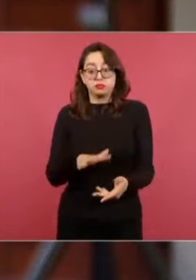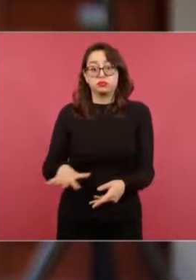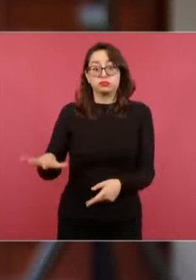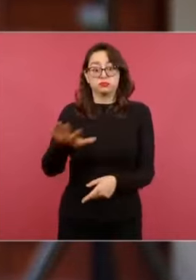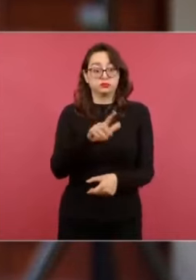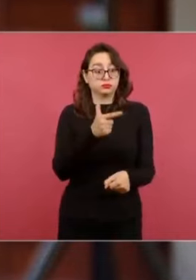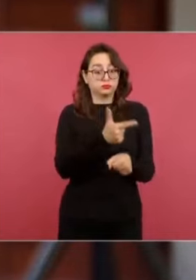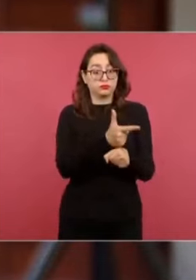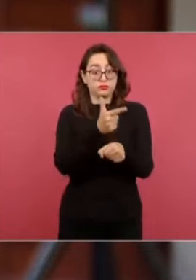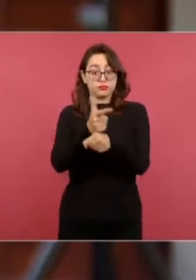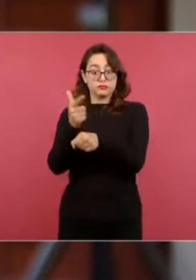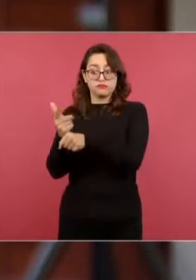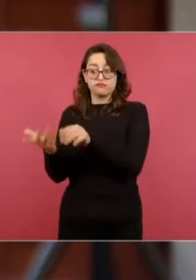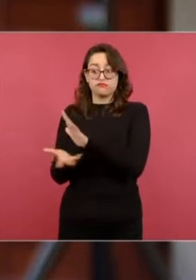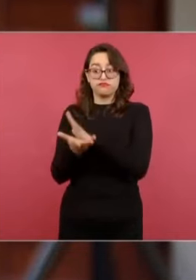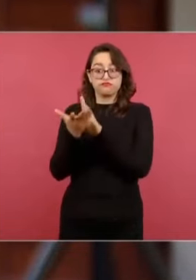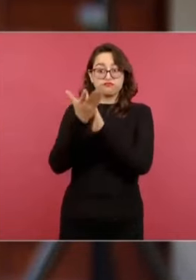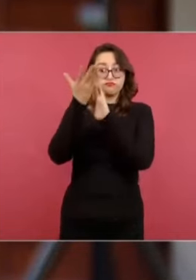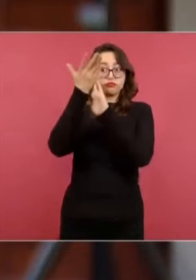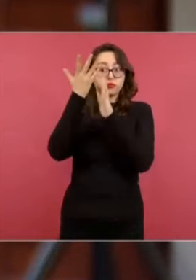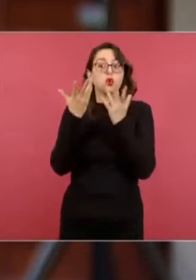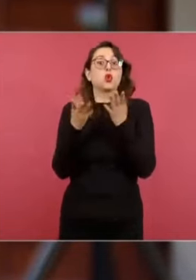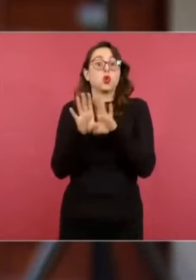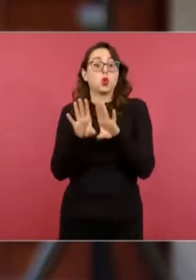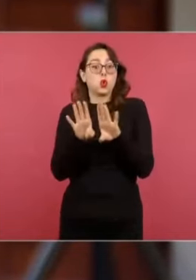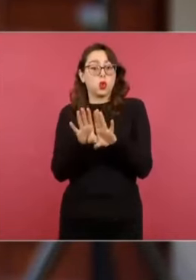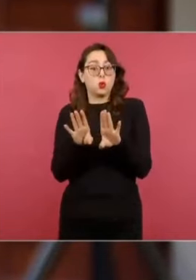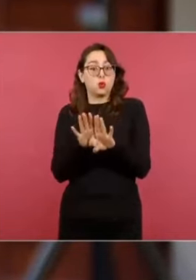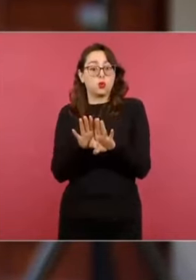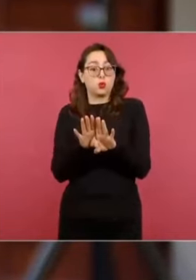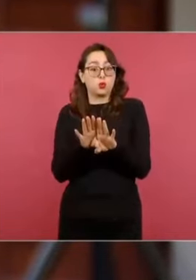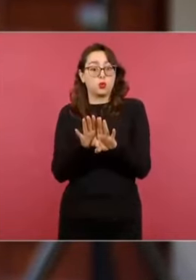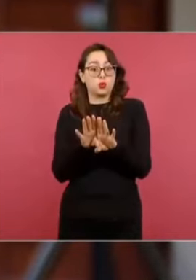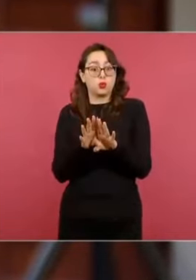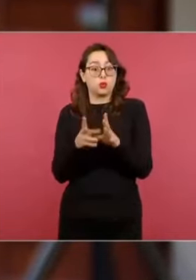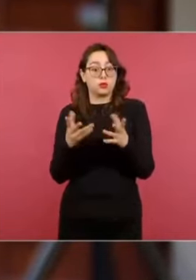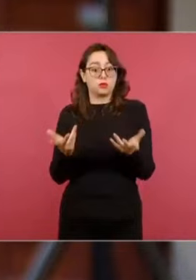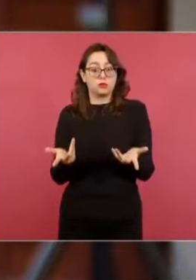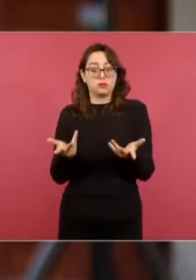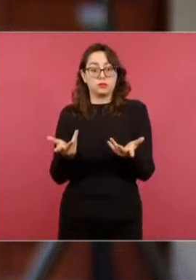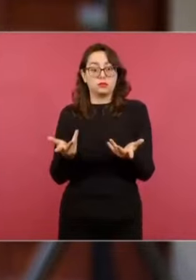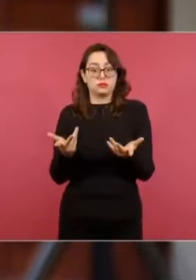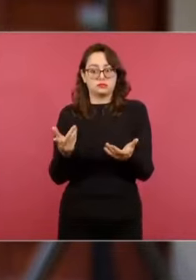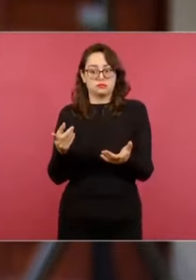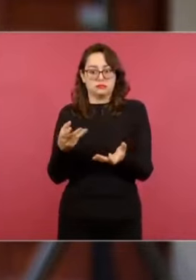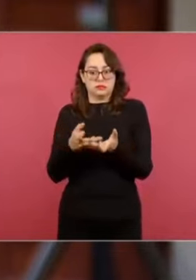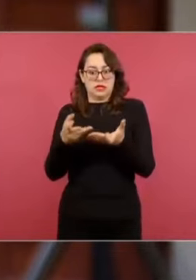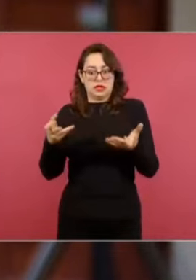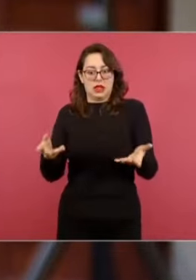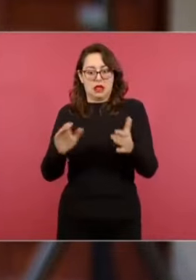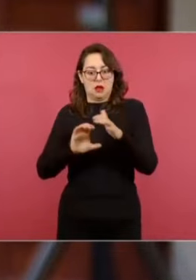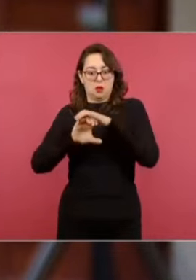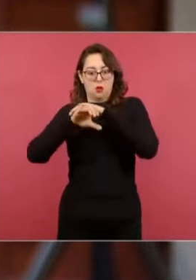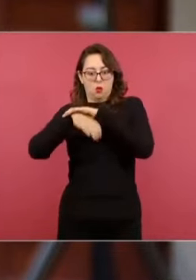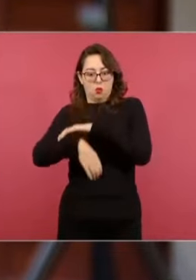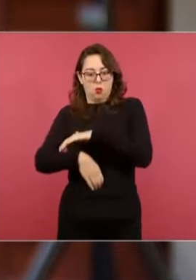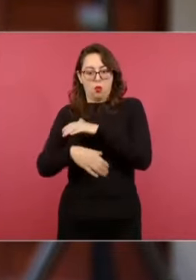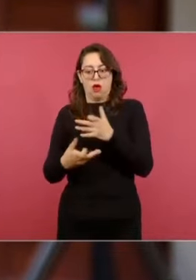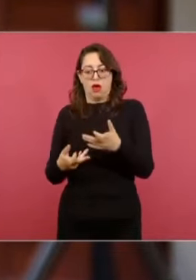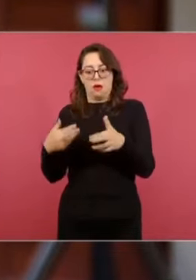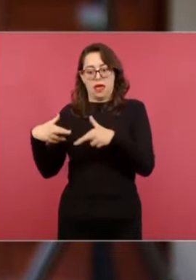proceso constructivo y precisamente considerando las oquedades, las cavernas, los ríos subterráneos, existe